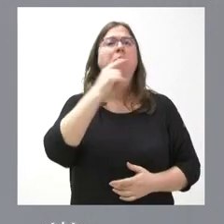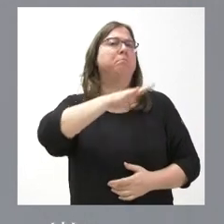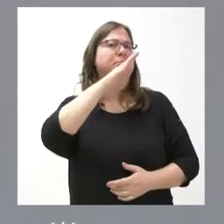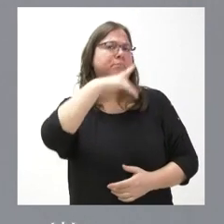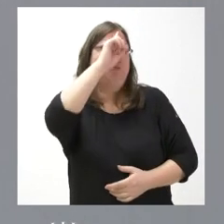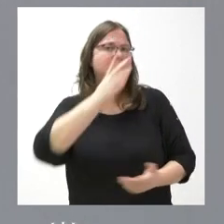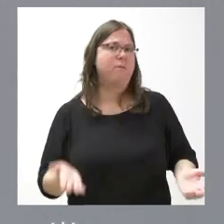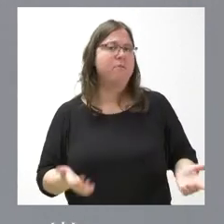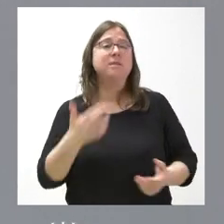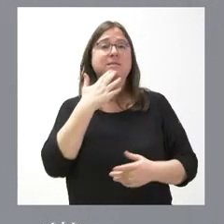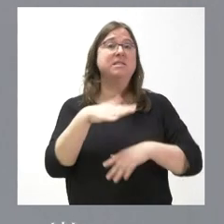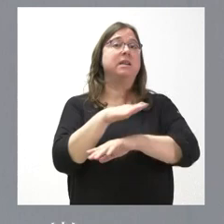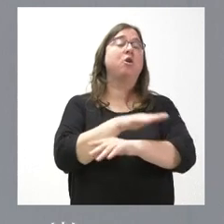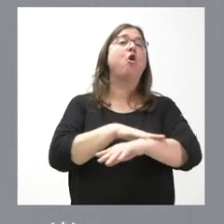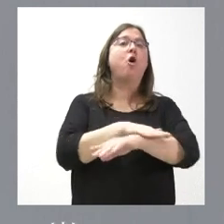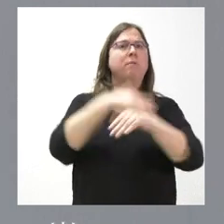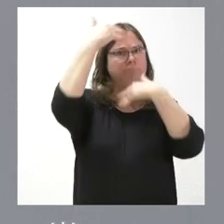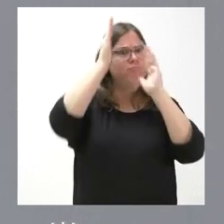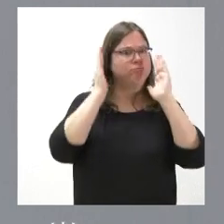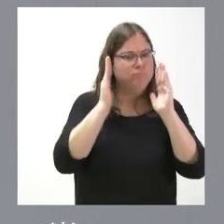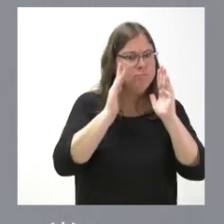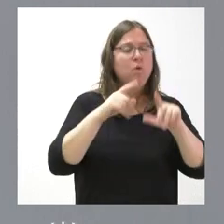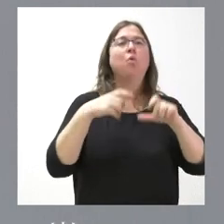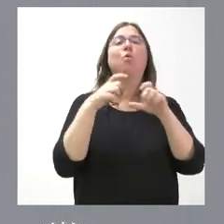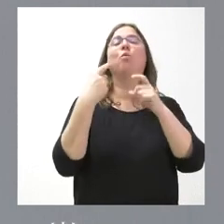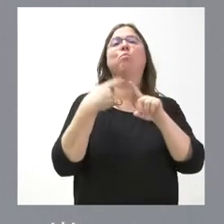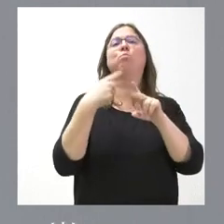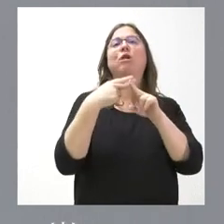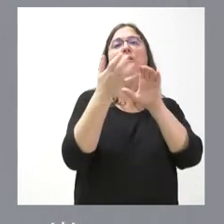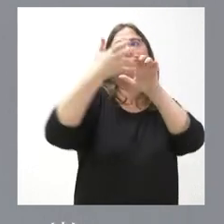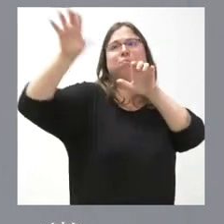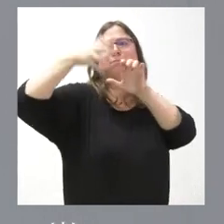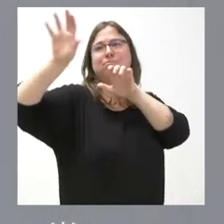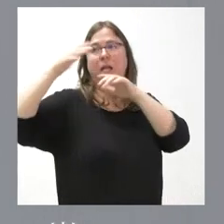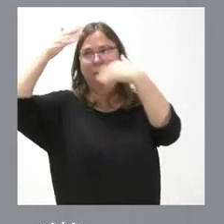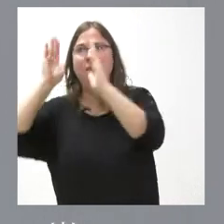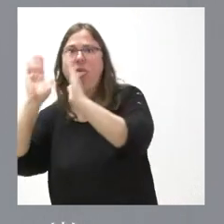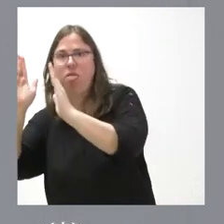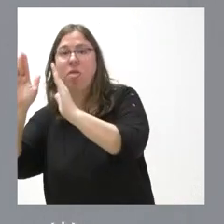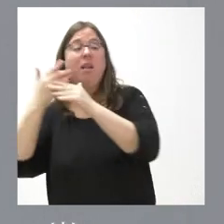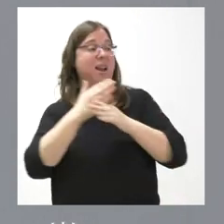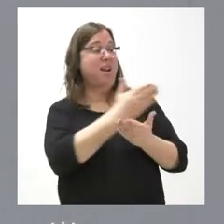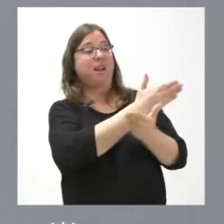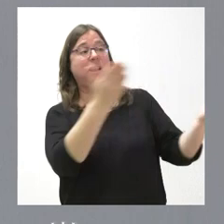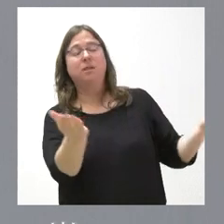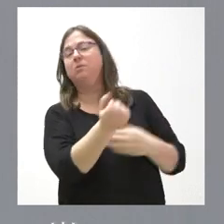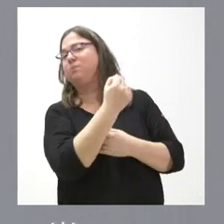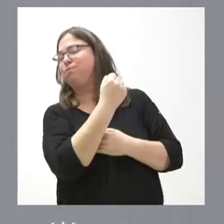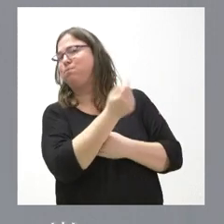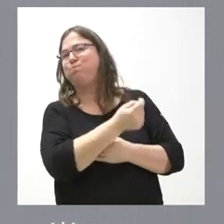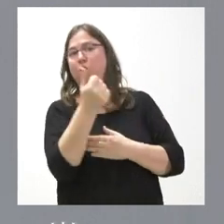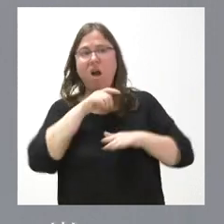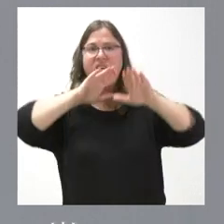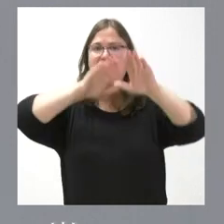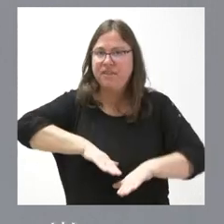por el que el Gobierno dedique tanta atención solo a los partidos separatistas y tampoco atención al resto de gobiernos de comunidades autónomas que hacemos leales